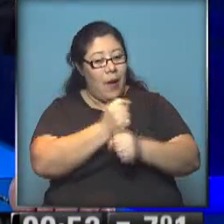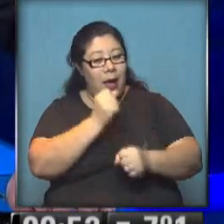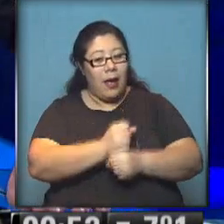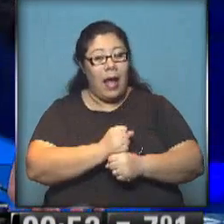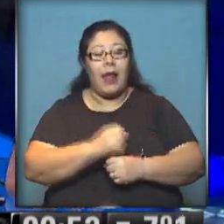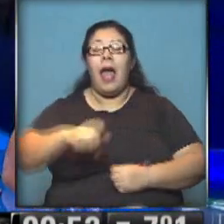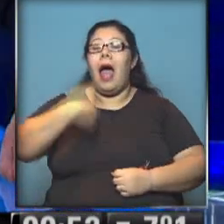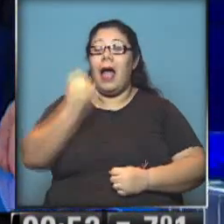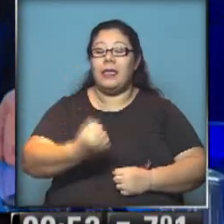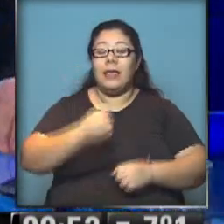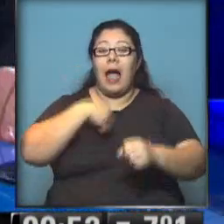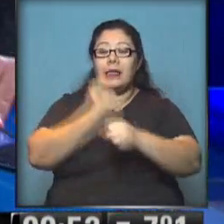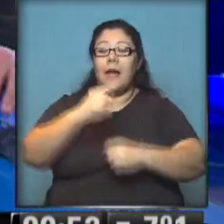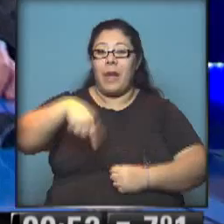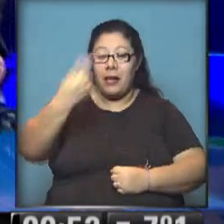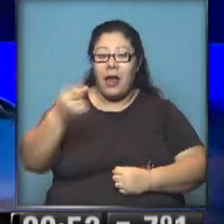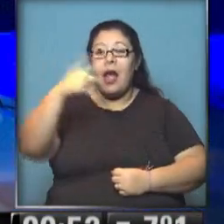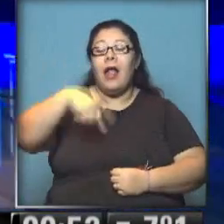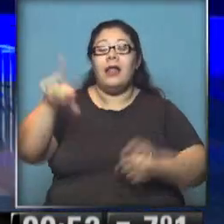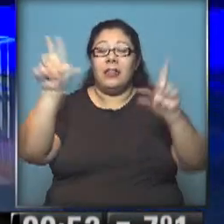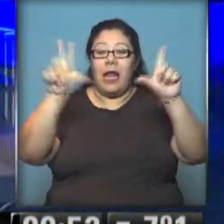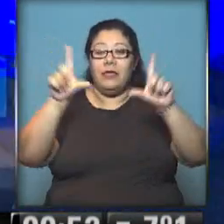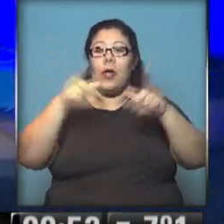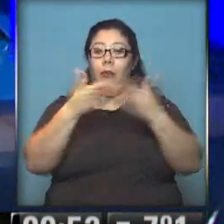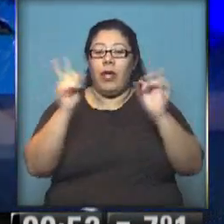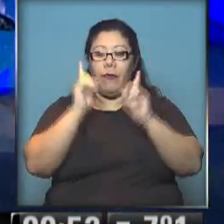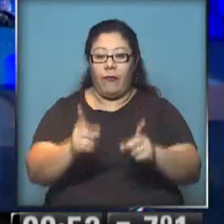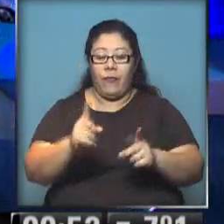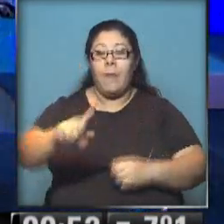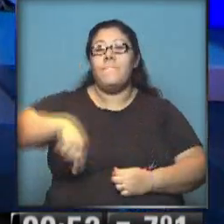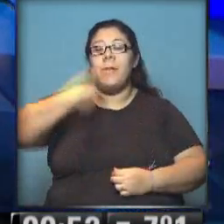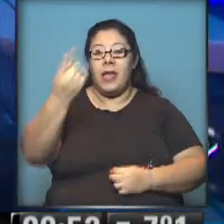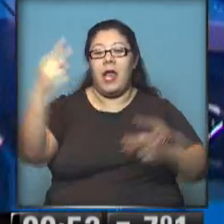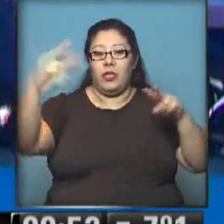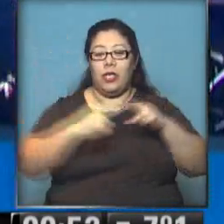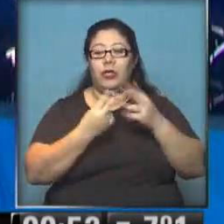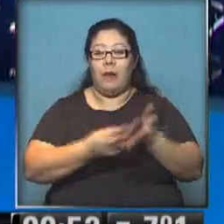Quédense en la pantalla de la TV Pública y la seguimos cerca del mediodía, mañana con más Visión 7 Resulta.